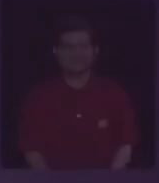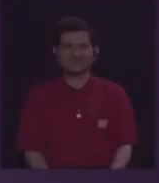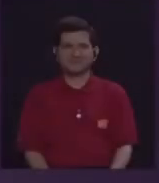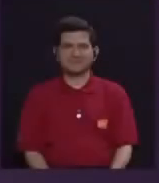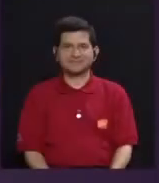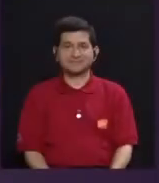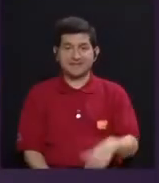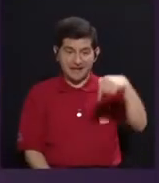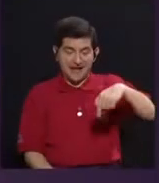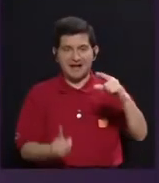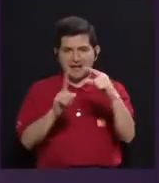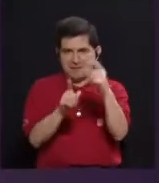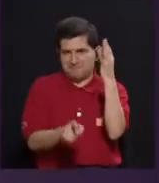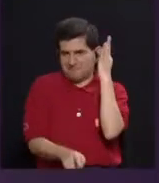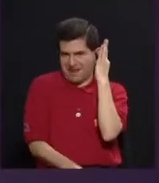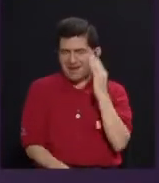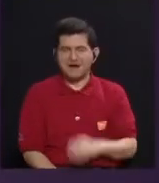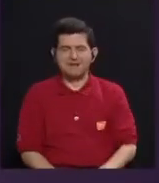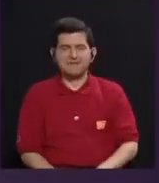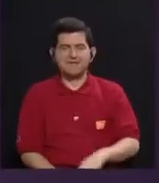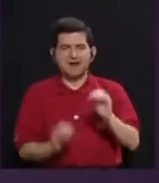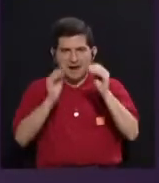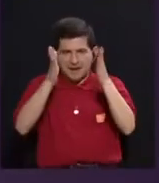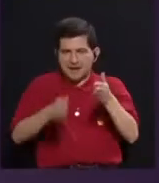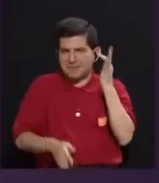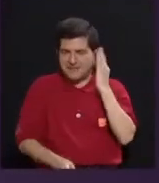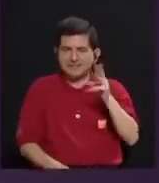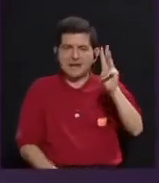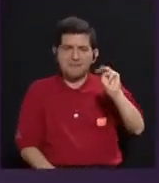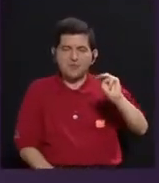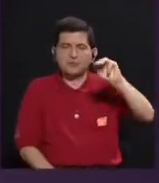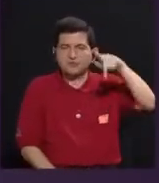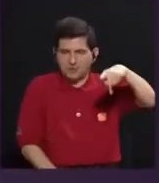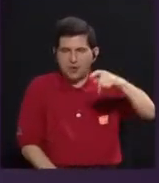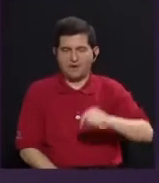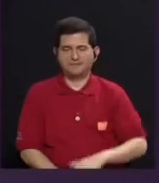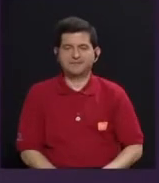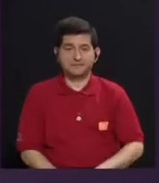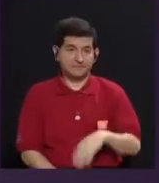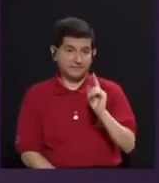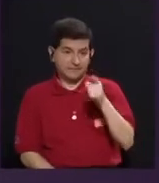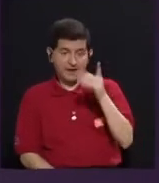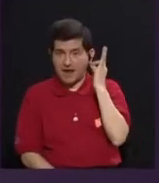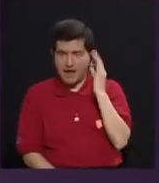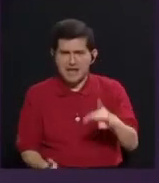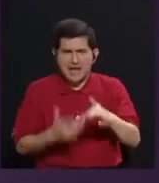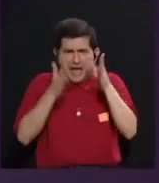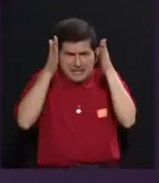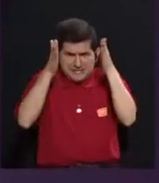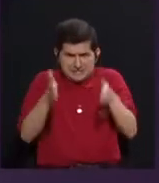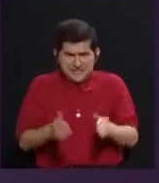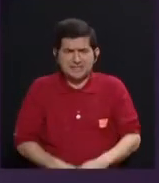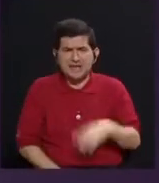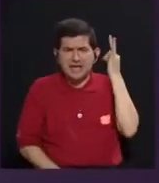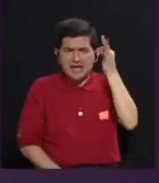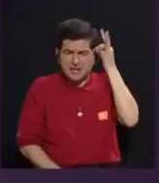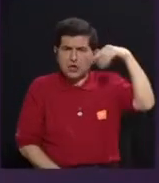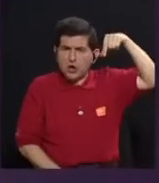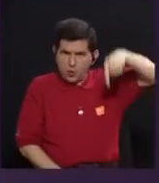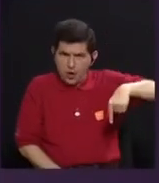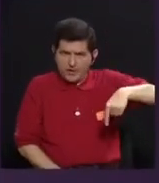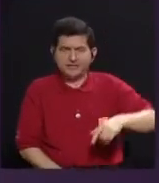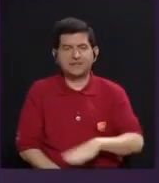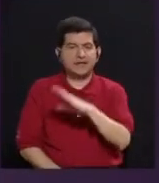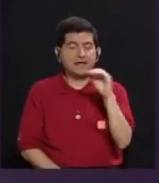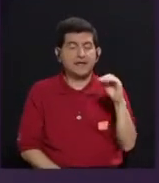Estamos en Palabra de Mujer con la maestra Marucia Pola. Ella es una especialista en la teoría queer